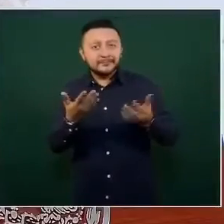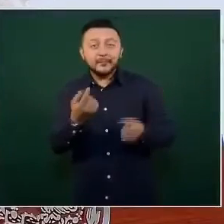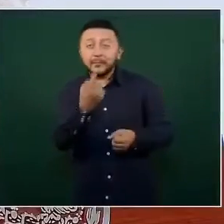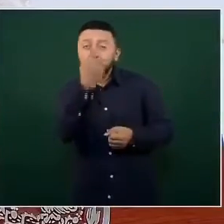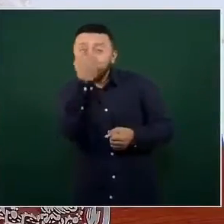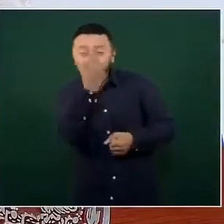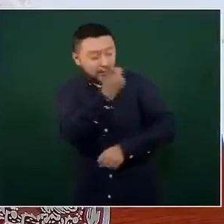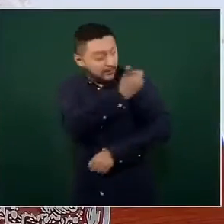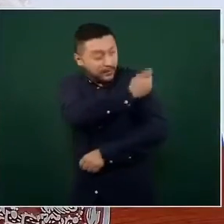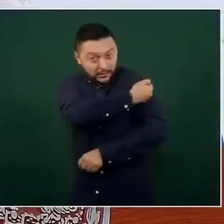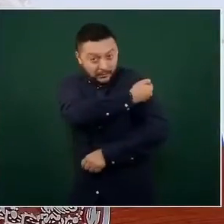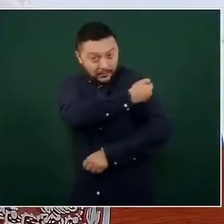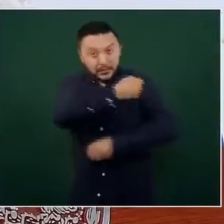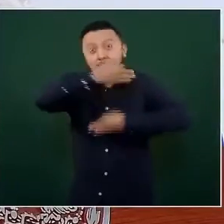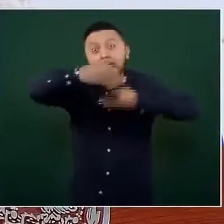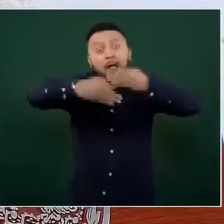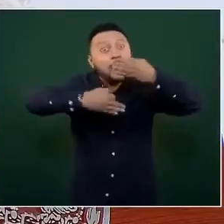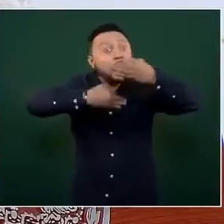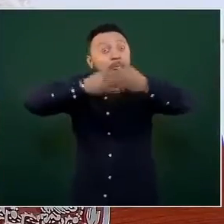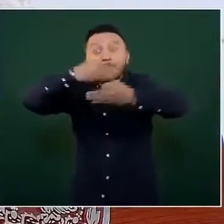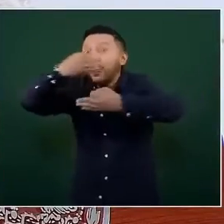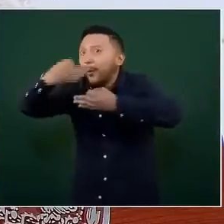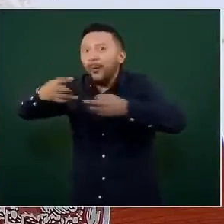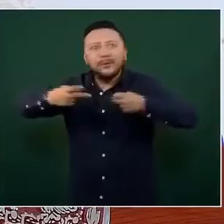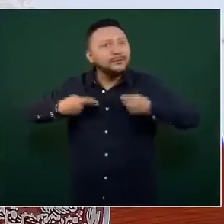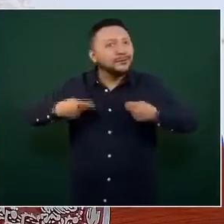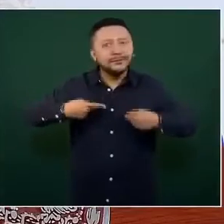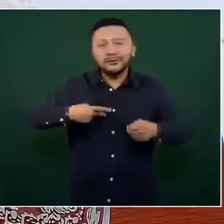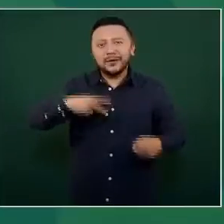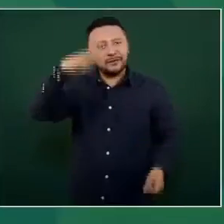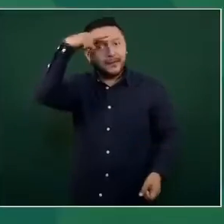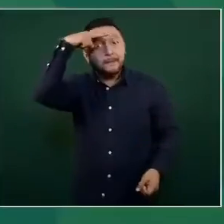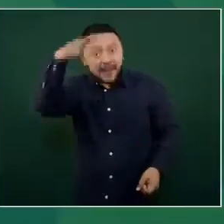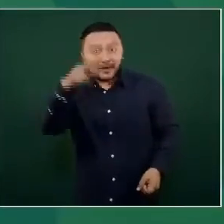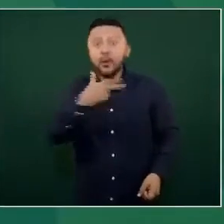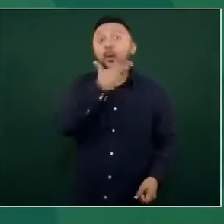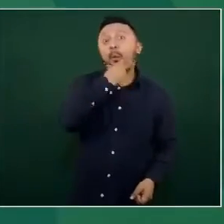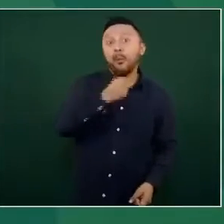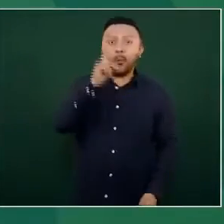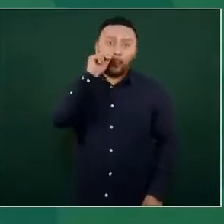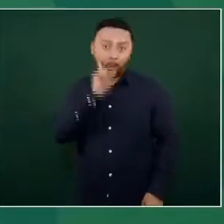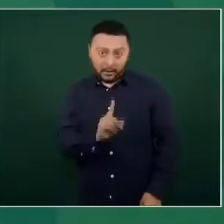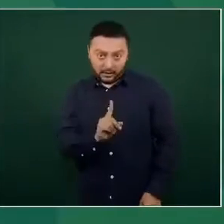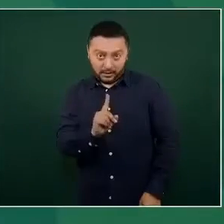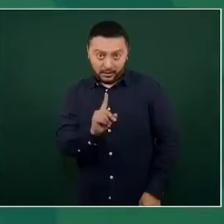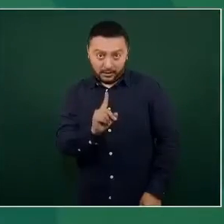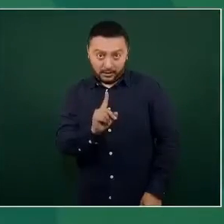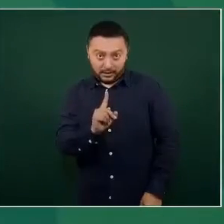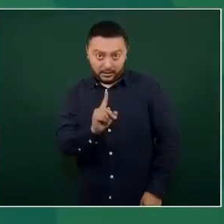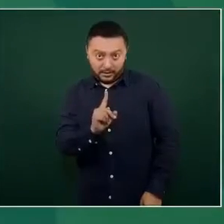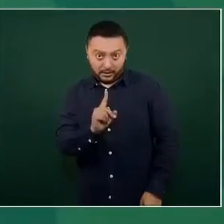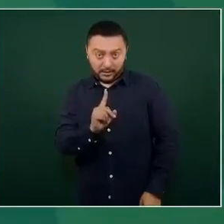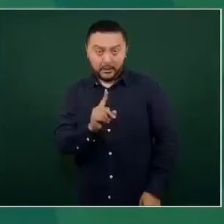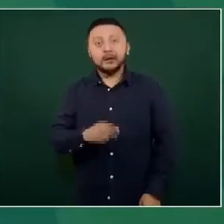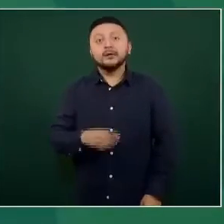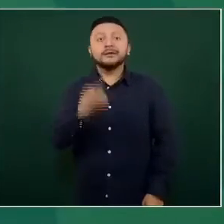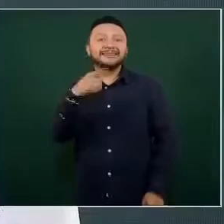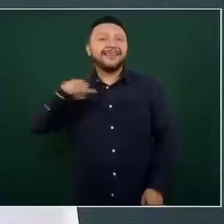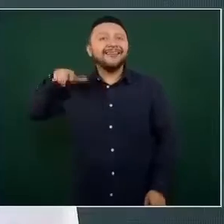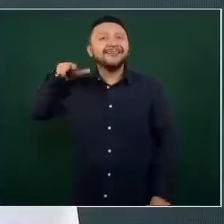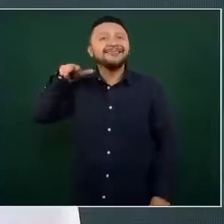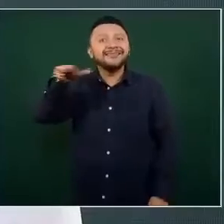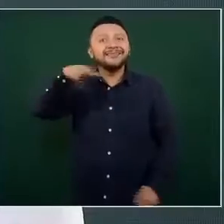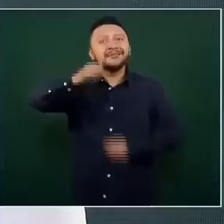dosis a todos los mexicanos, mujeres y hombres mayores de